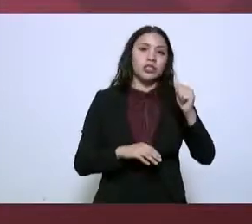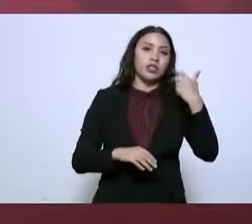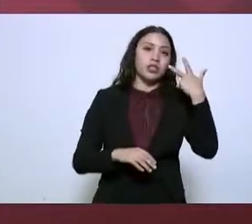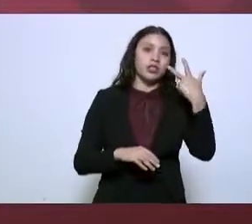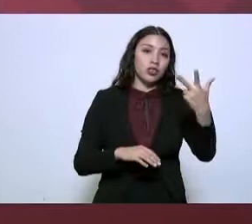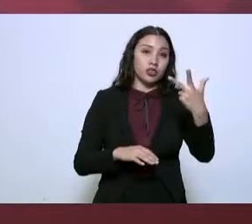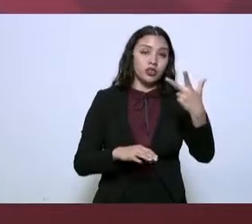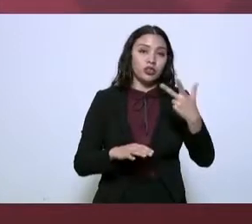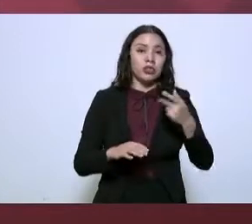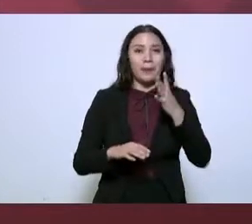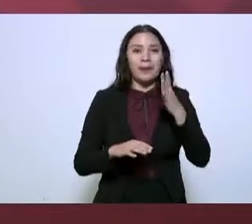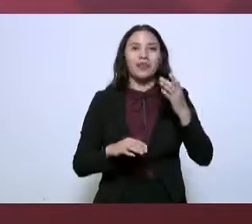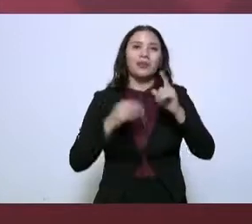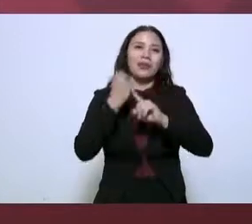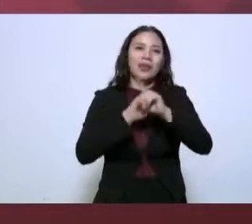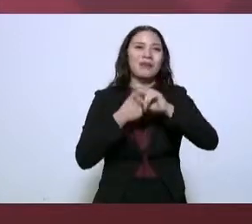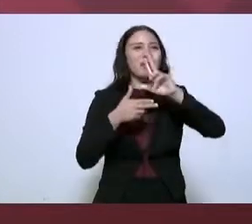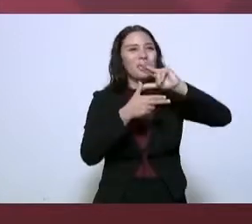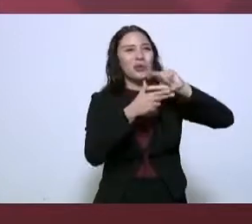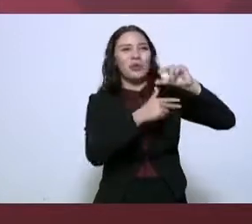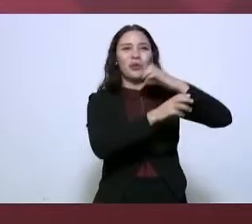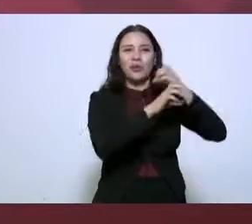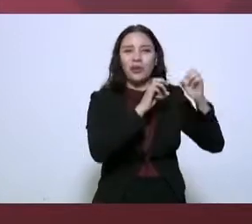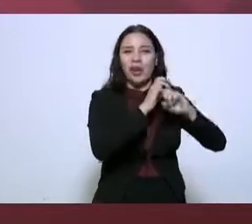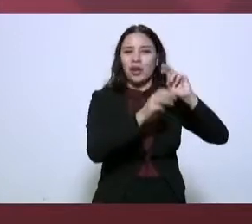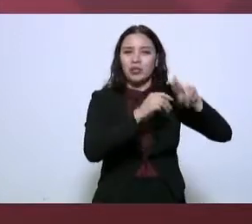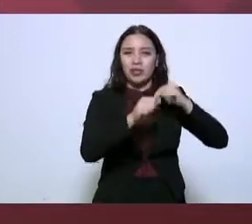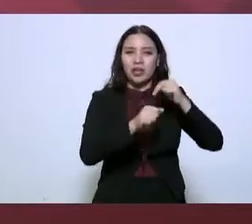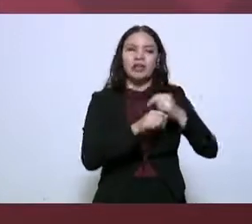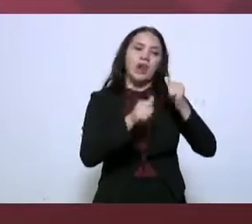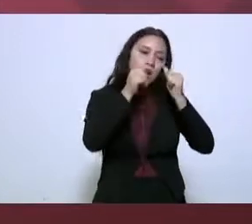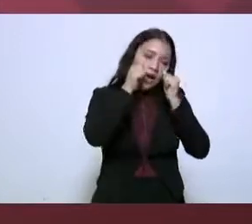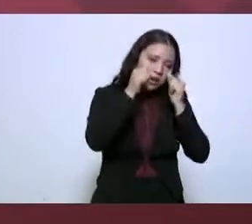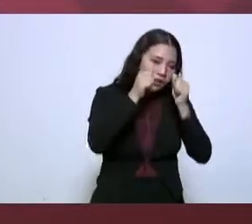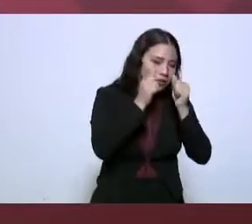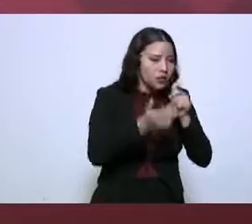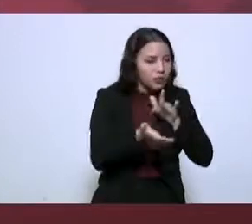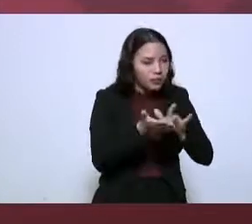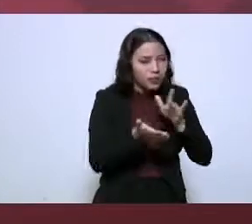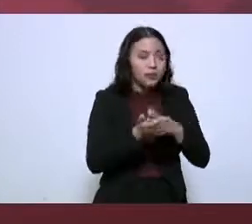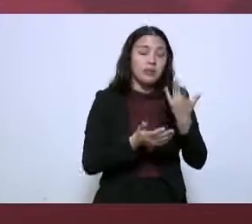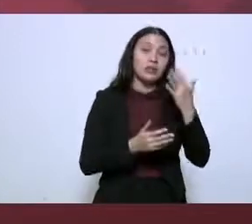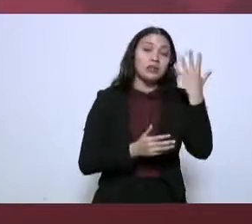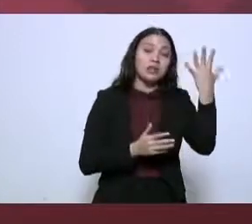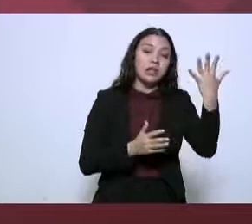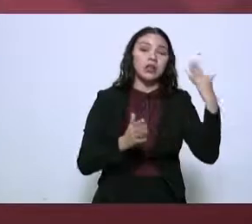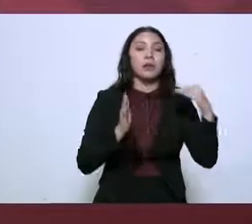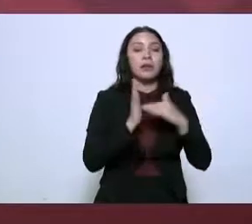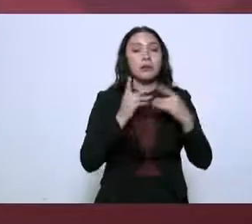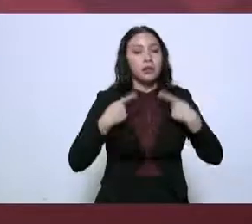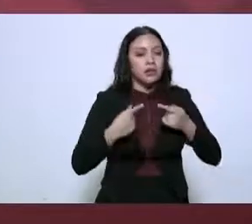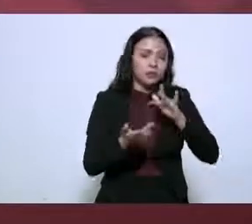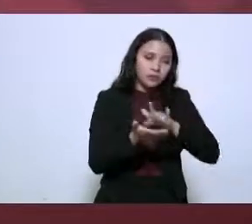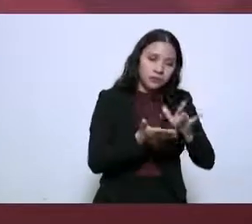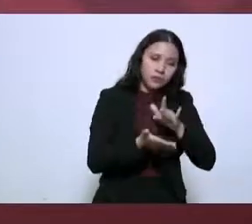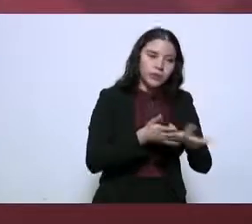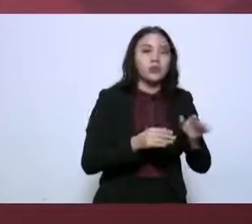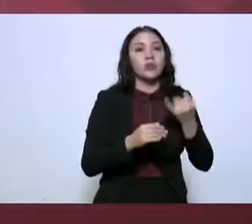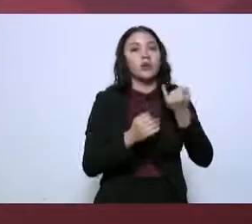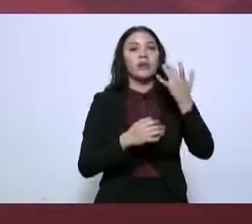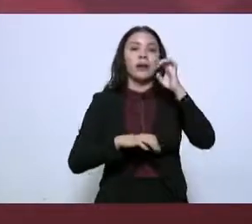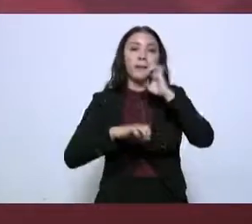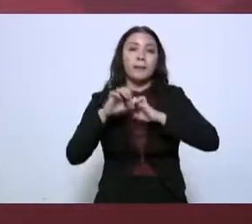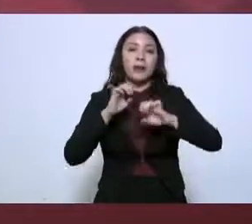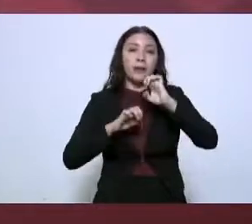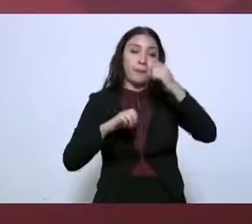hidrometeorológicos, beneficiando a más de 5 mil personas. Hemos empleado 4 mil